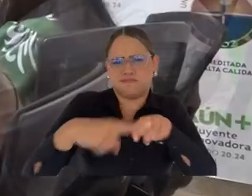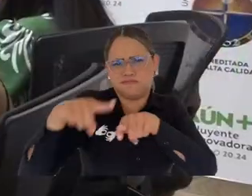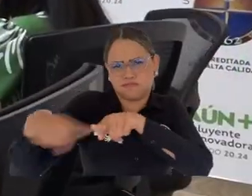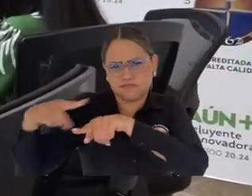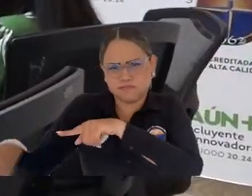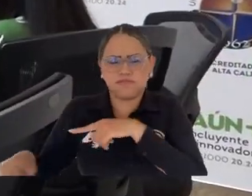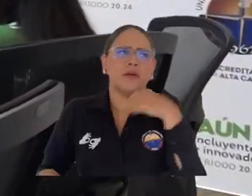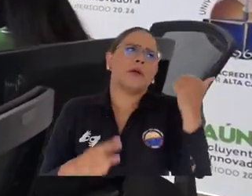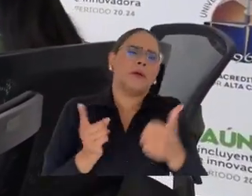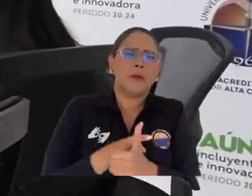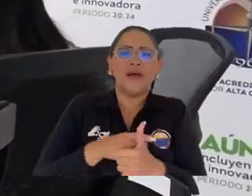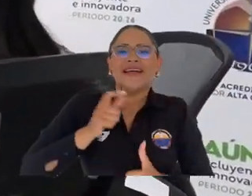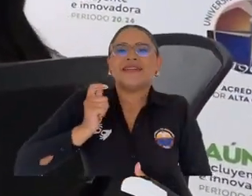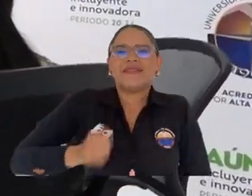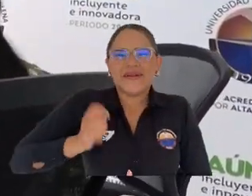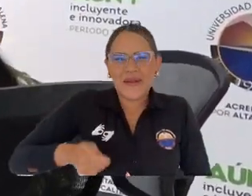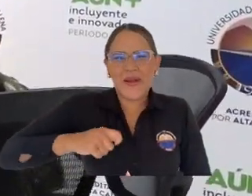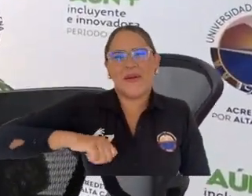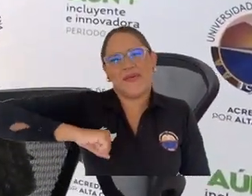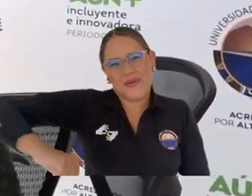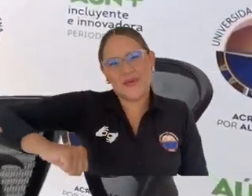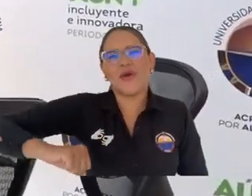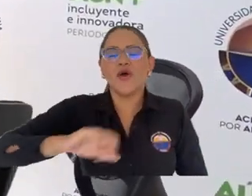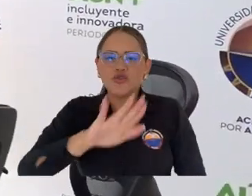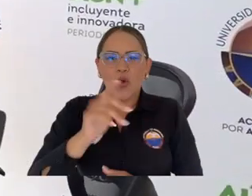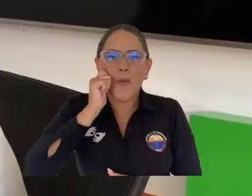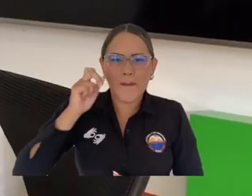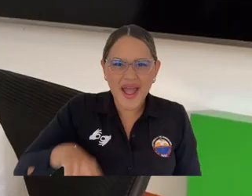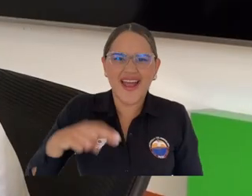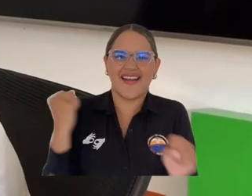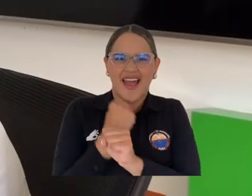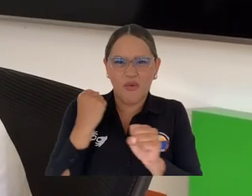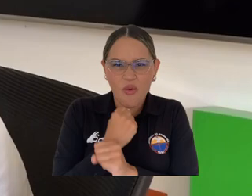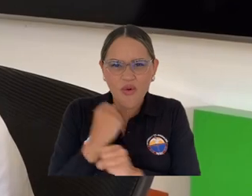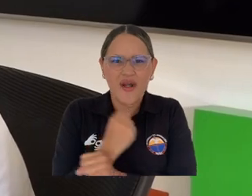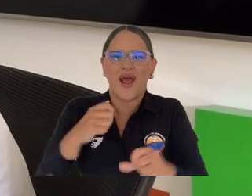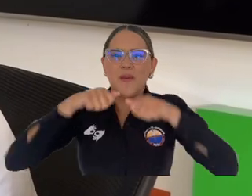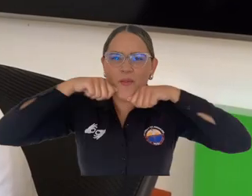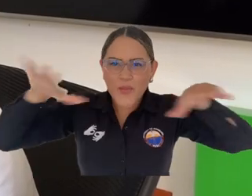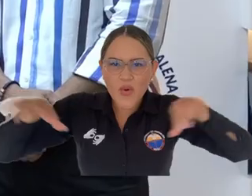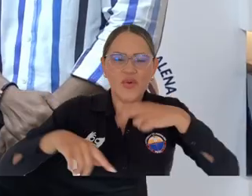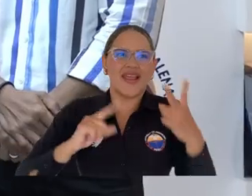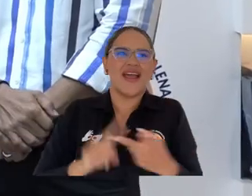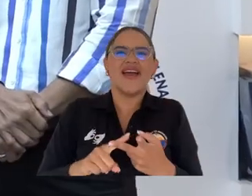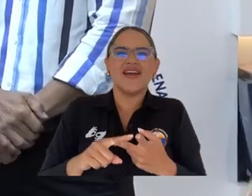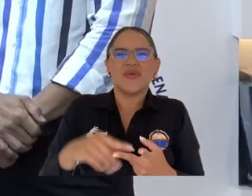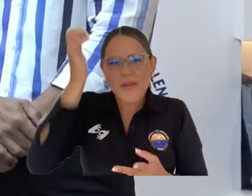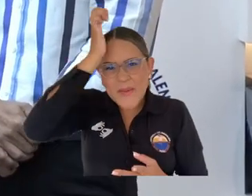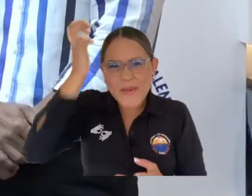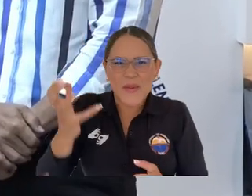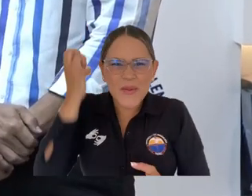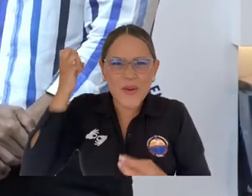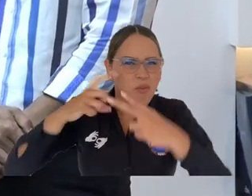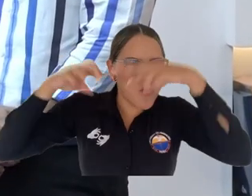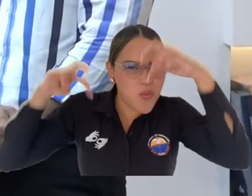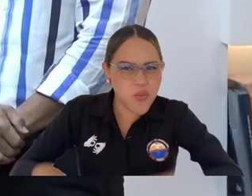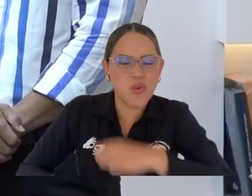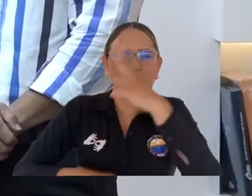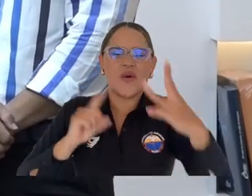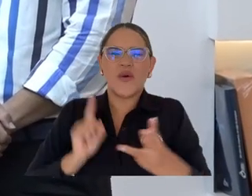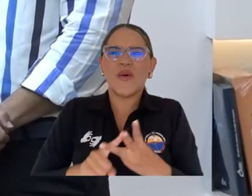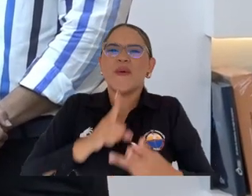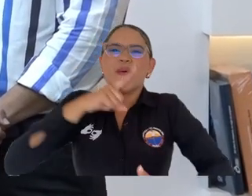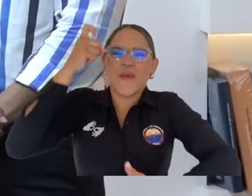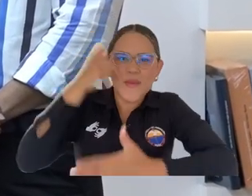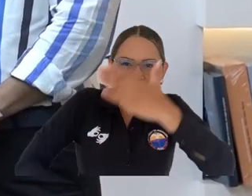disciplinares como derechos humanos, laboral y público, arqueología, ciencia e ingeniería de datos, gerencia tributaria y de